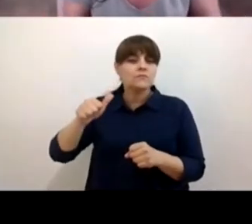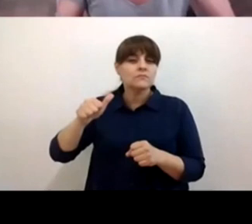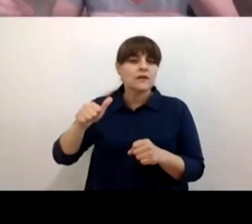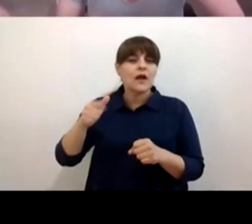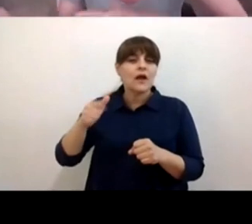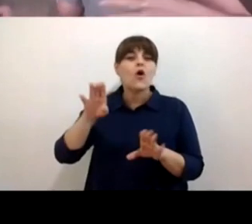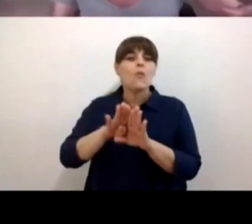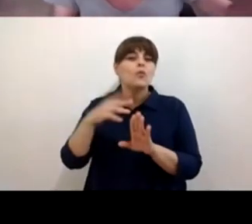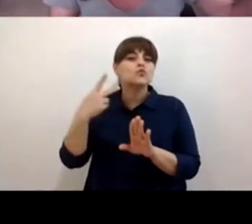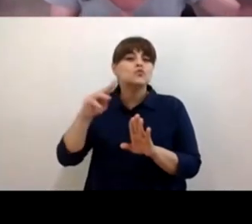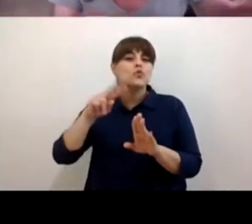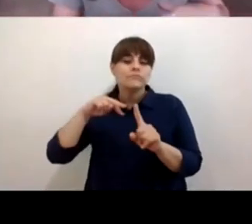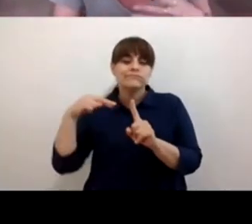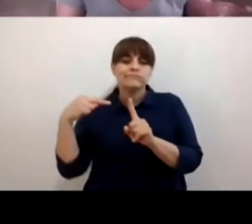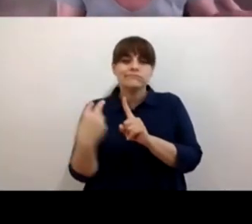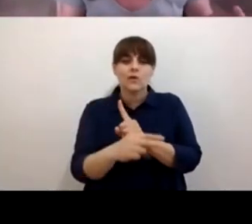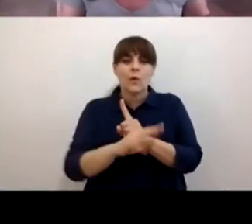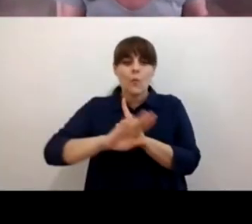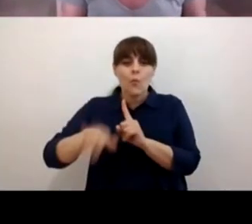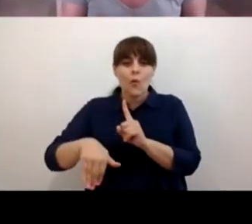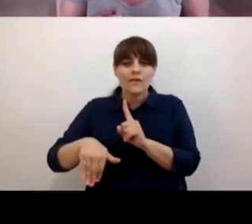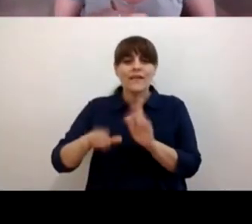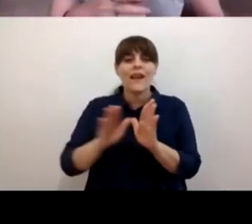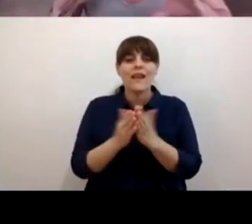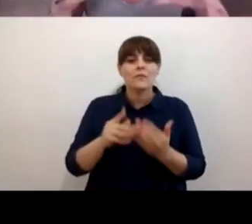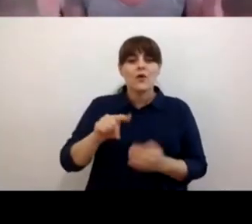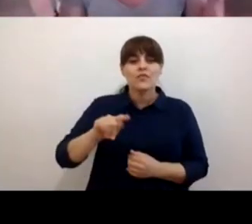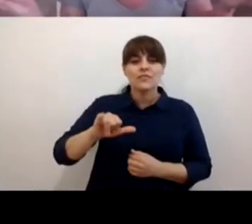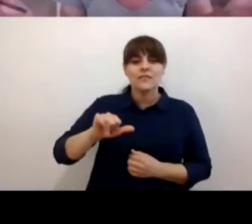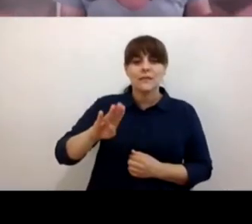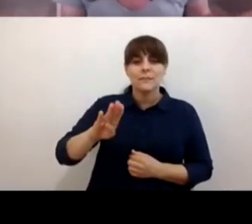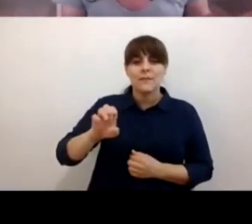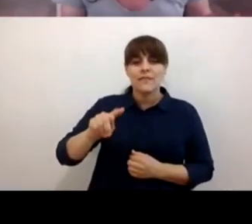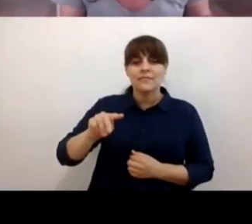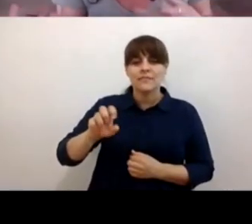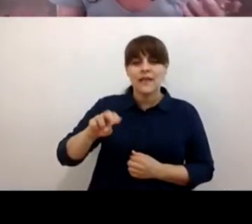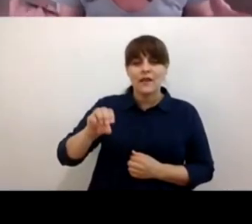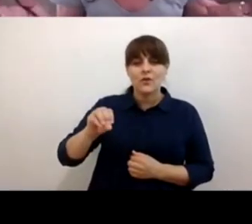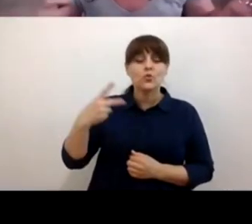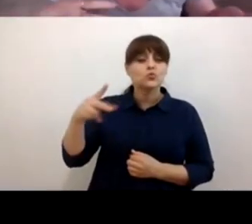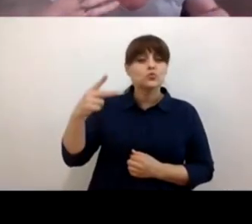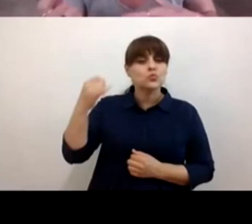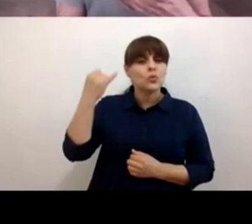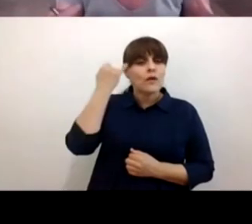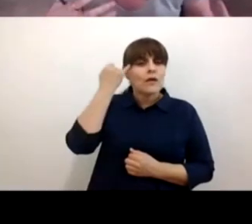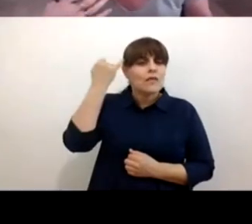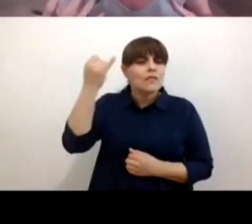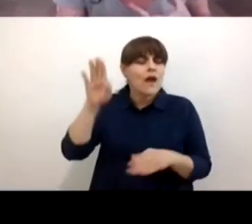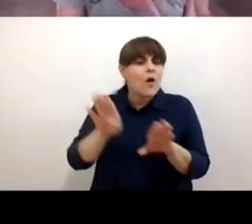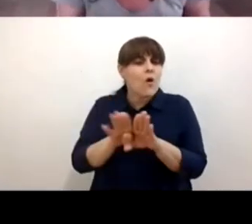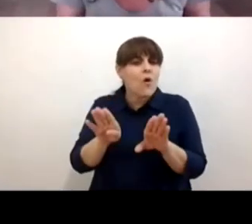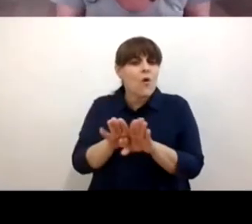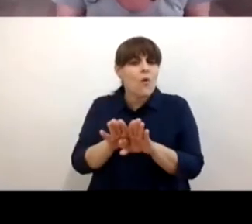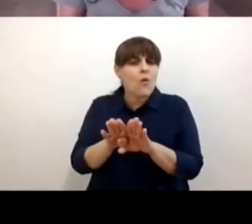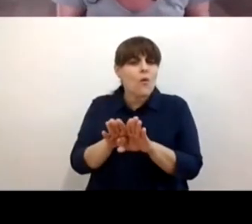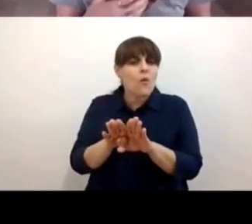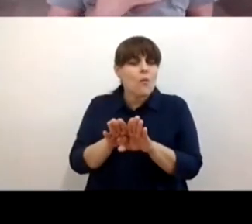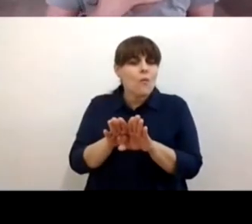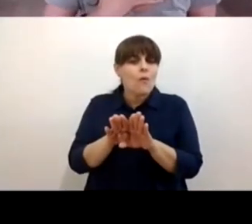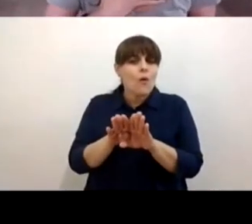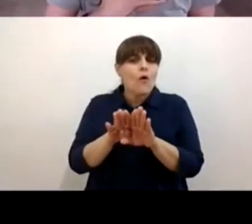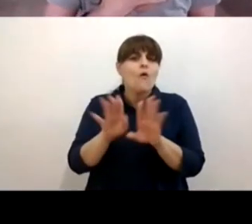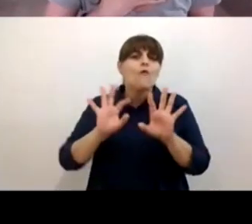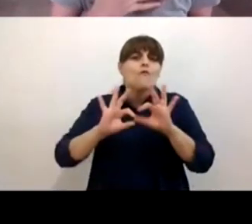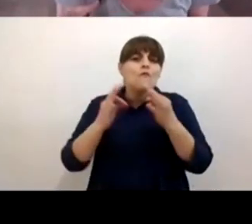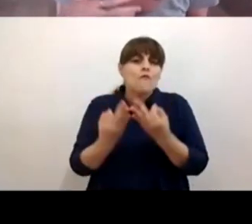muerte ¿no? este libro tibetano de la vida y la muerte toda esta comprensión de la impermanencia que los hace vincularse desde otra forma